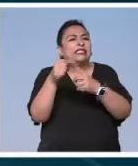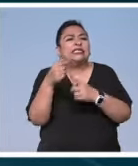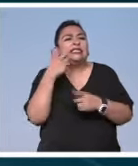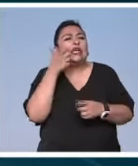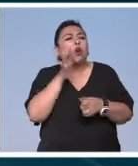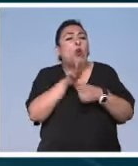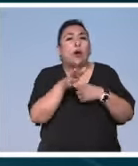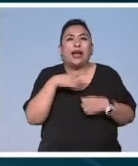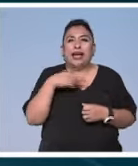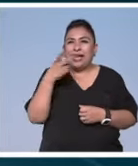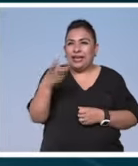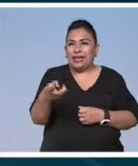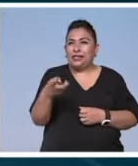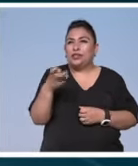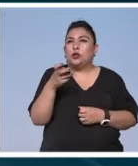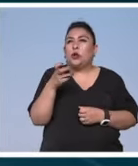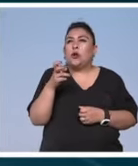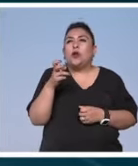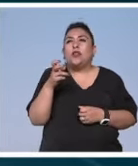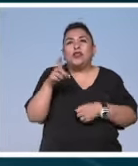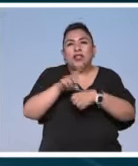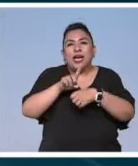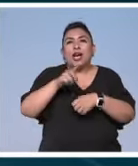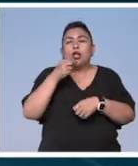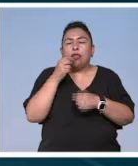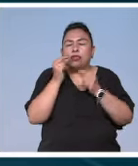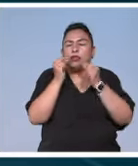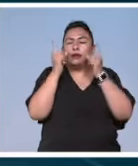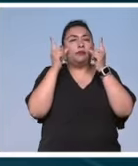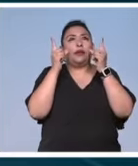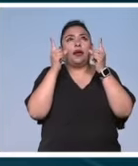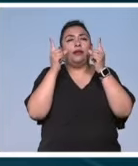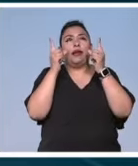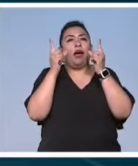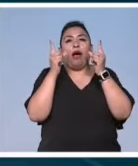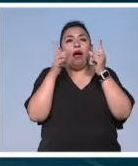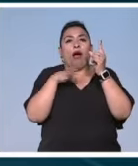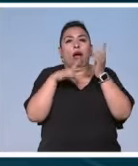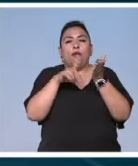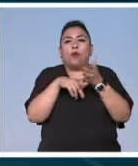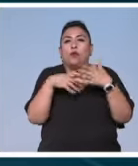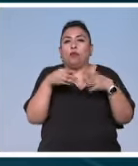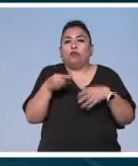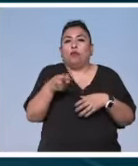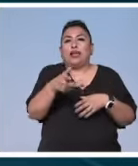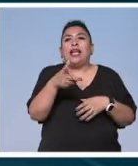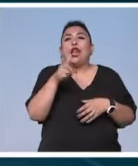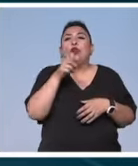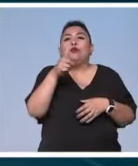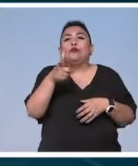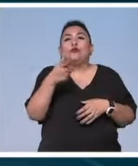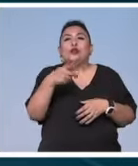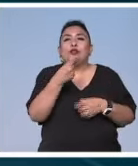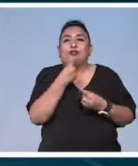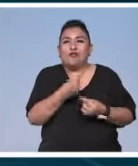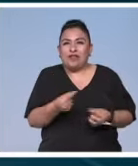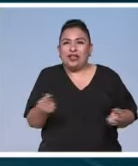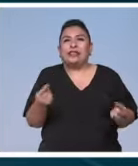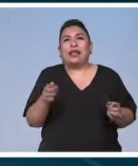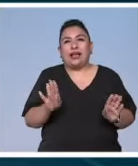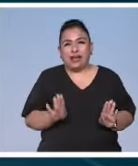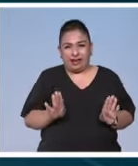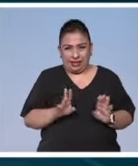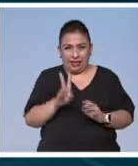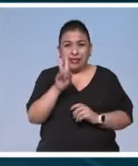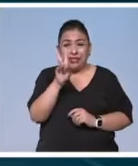esa chispa que prenden los niños todos los días al despertar y por eso le dimos el nombre de ilumina tu infancia que son los elementos